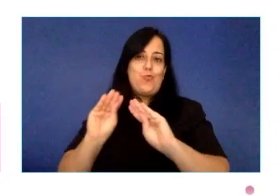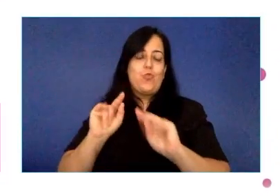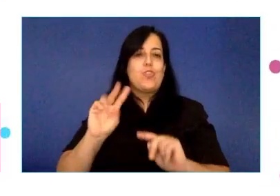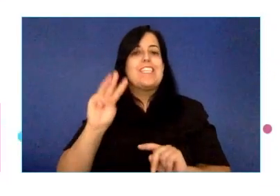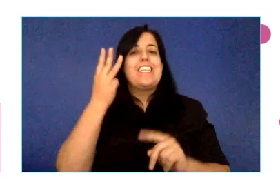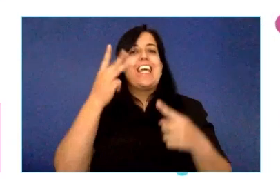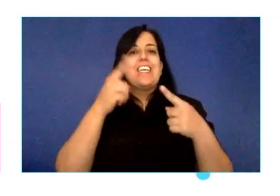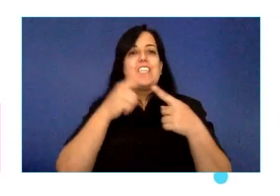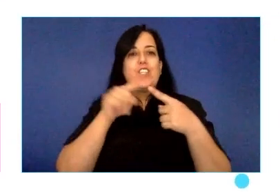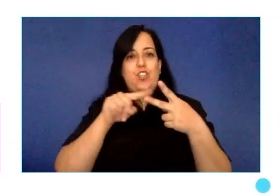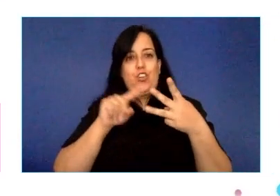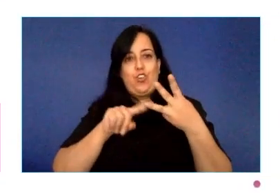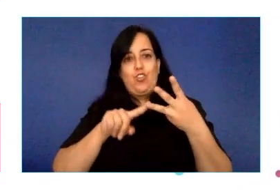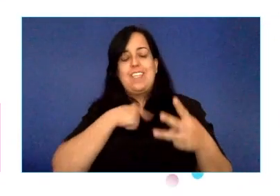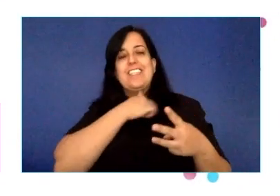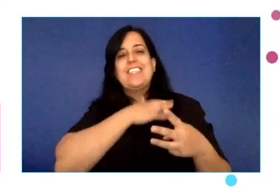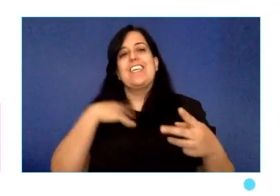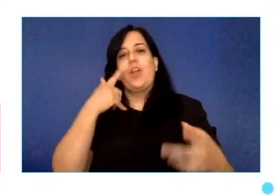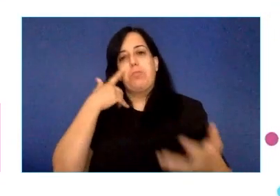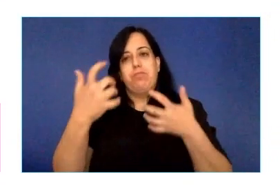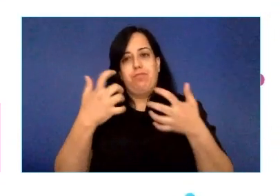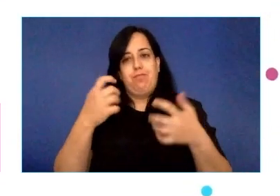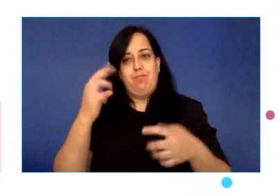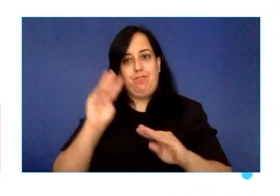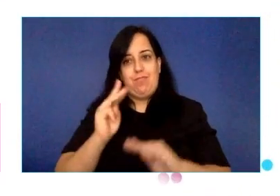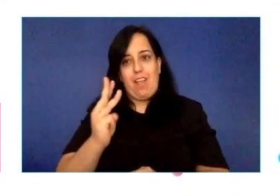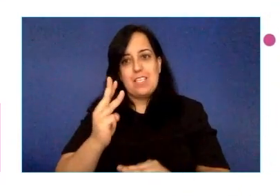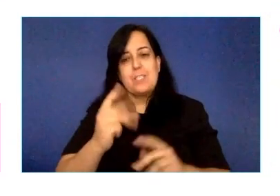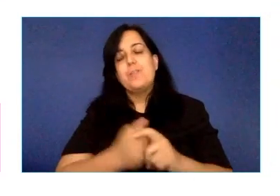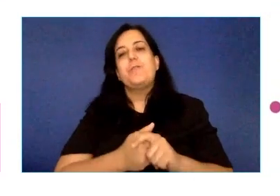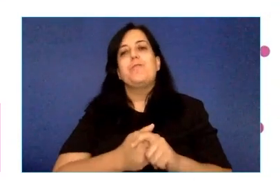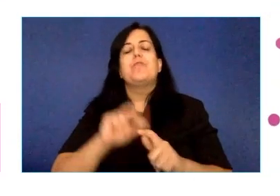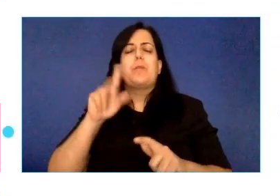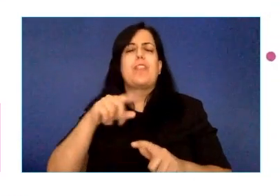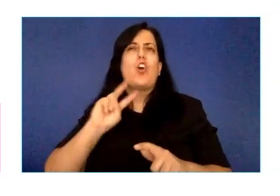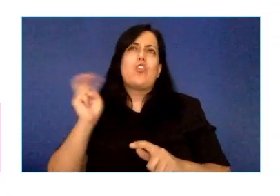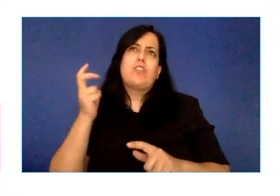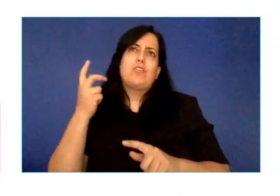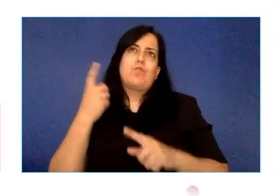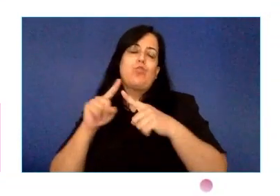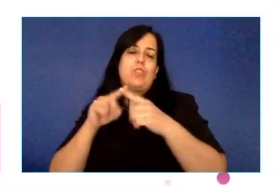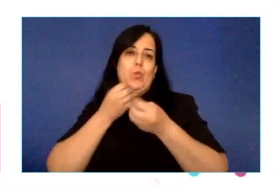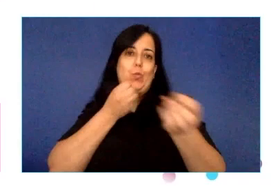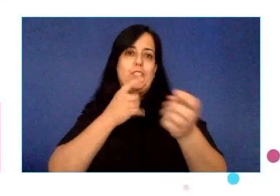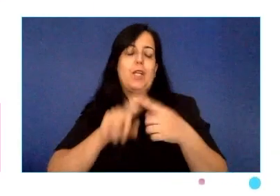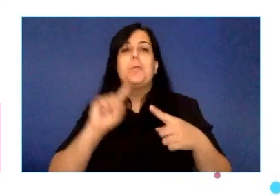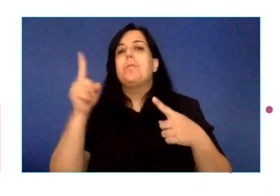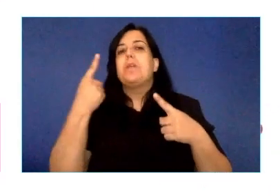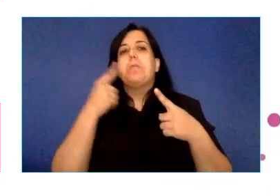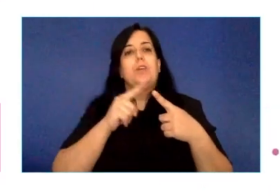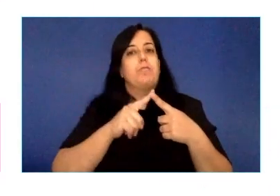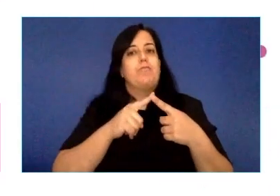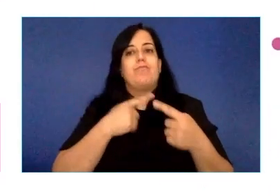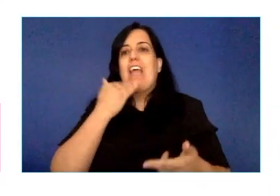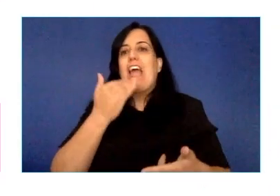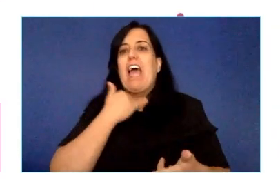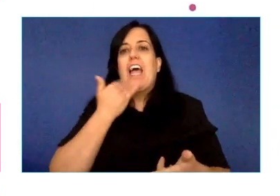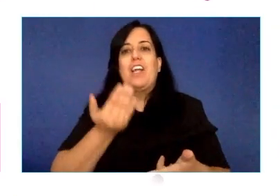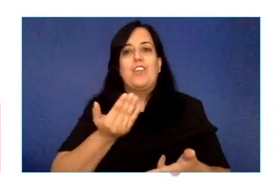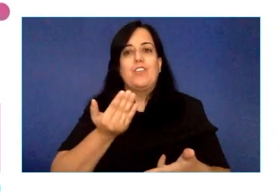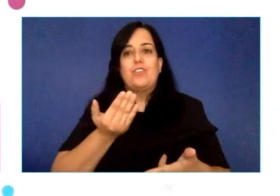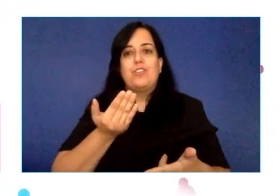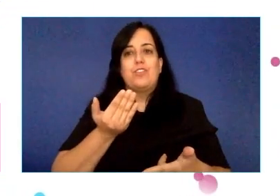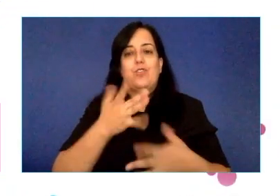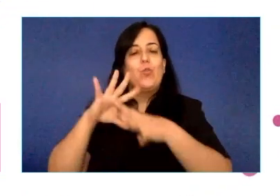sus argumentaciones y de otras declaraciones que hace lo primero es que es algo muy unido con la formación